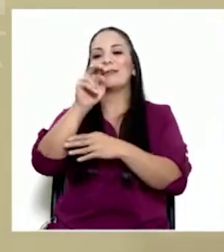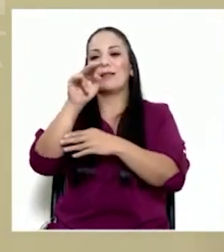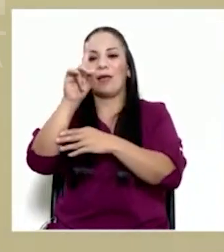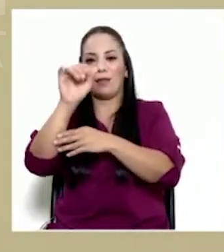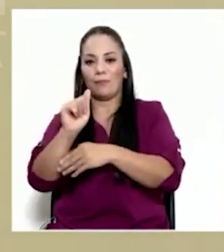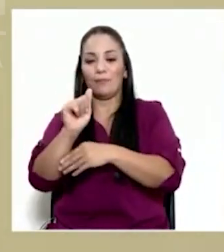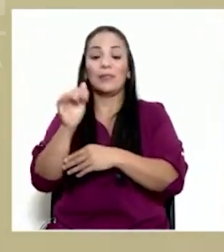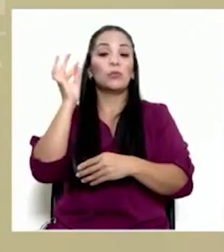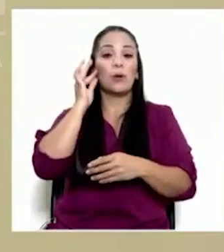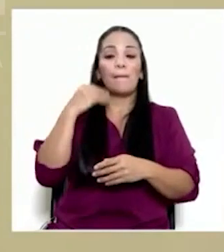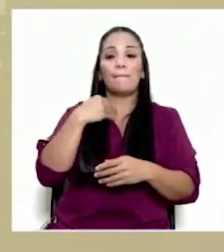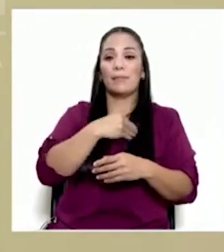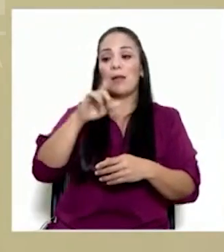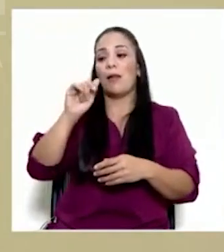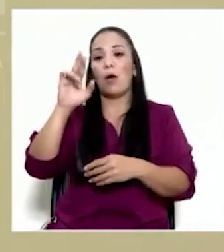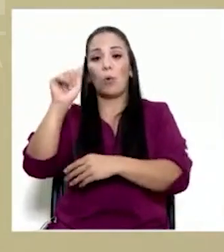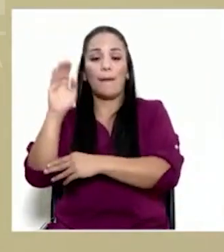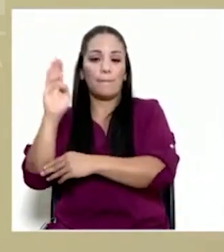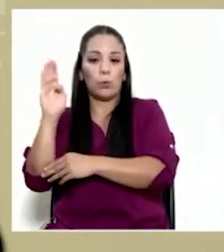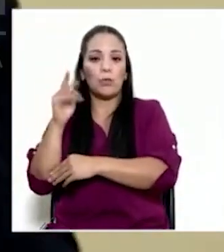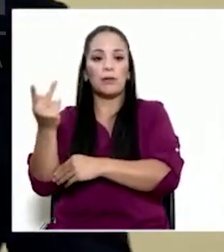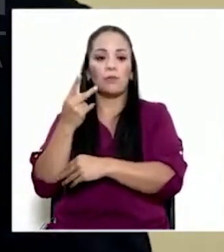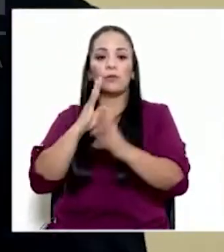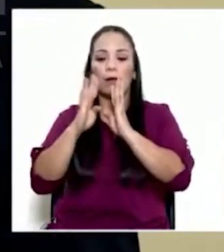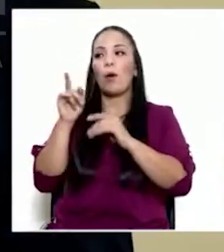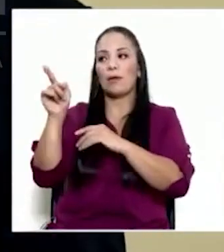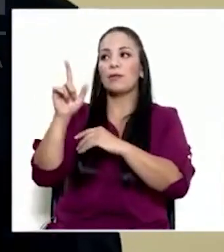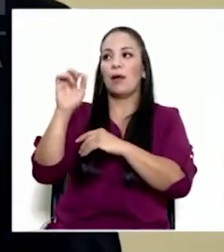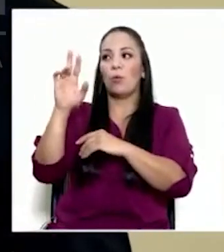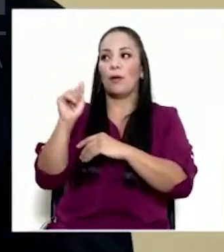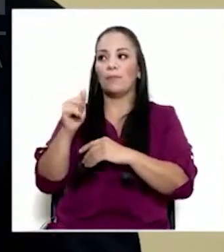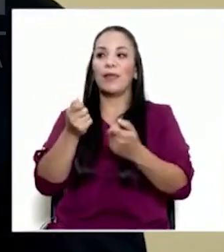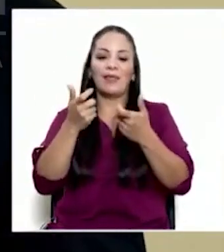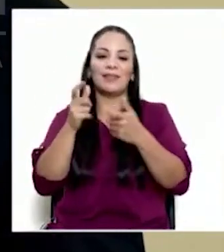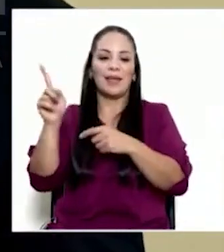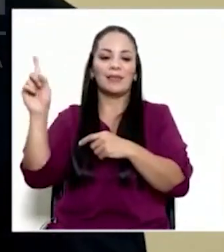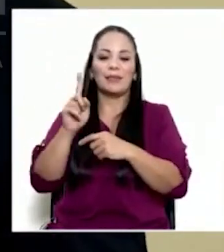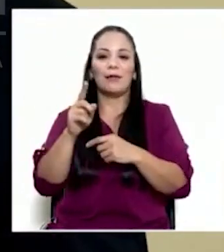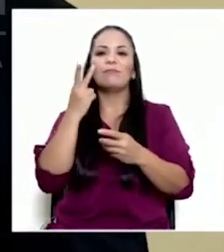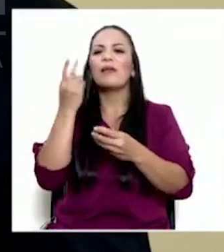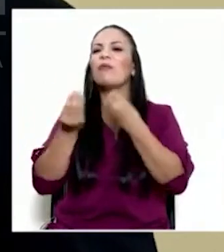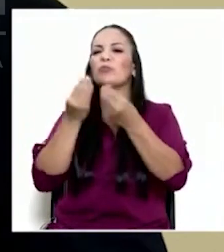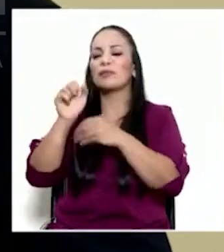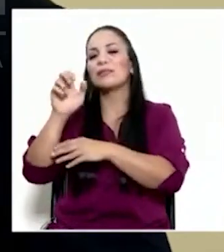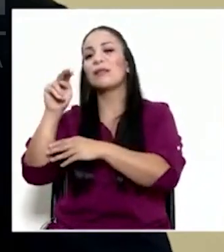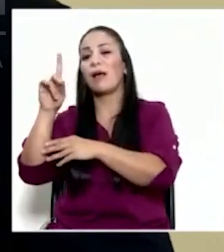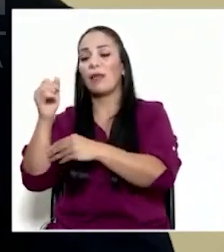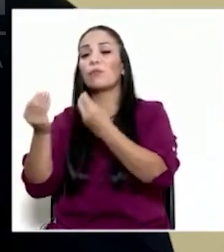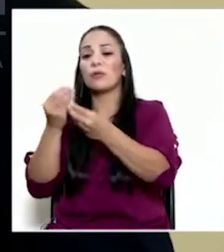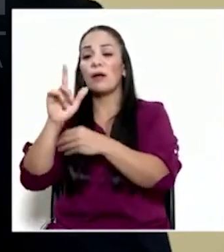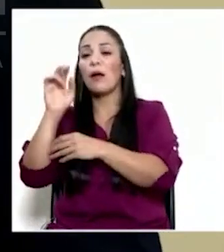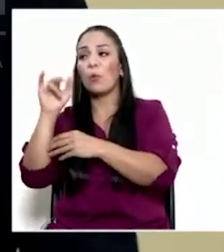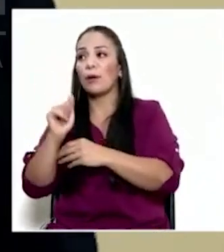ministra Laura Bonilla y yo hemos conversado. Ahí está doña Laura. Qué dicha sobre qué vamos a hacer con el Senado, doña Laura,